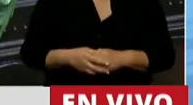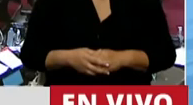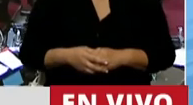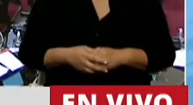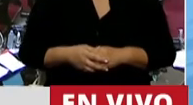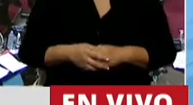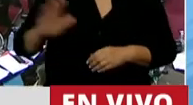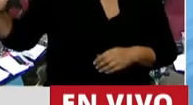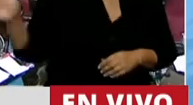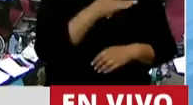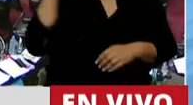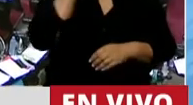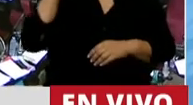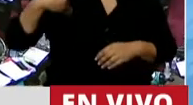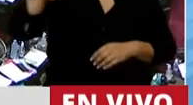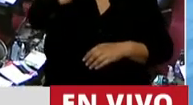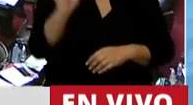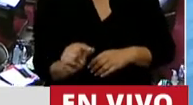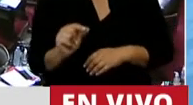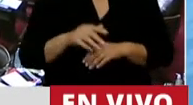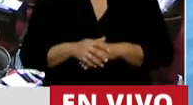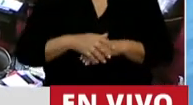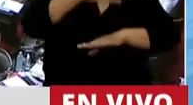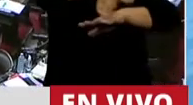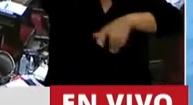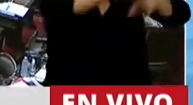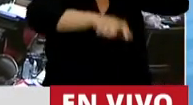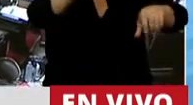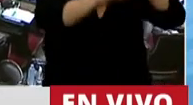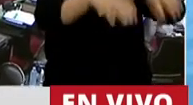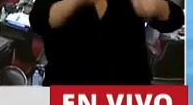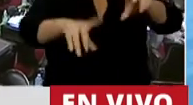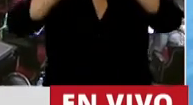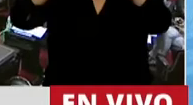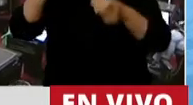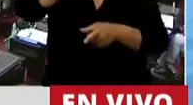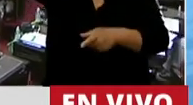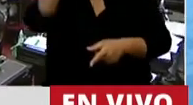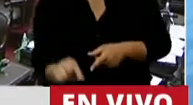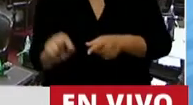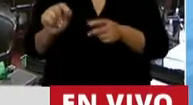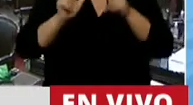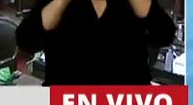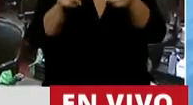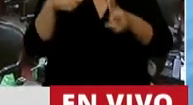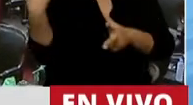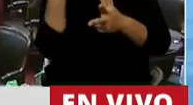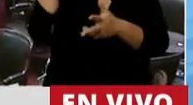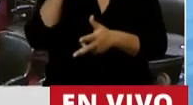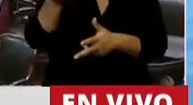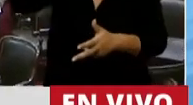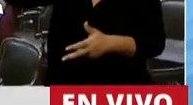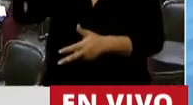y a todas las mujeres de nuestro país, desde las que están en la calle a las que están en cualquier rincón de la Argentina, por las que lucharon antes que